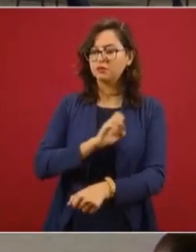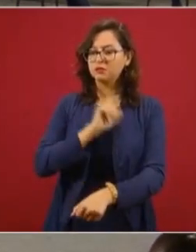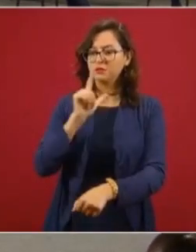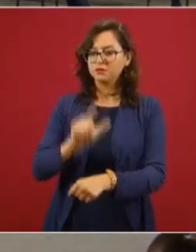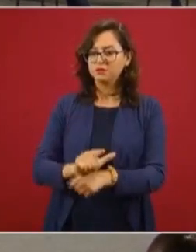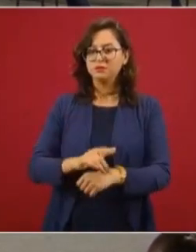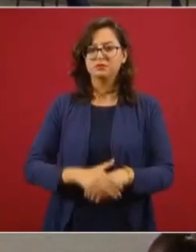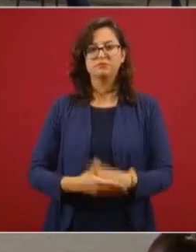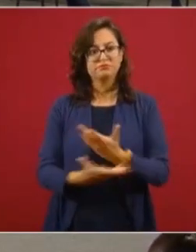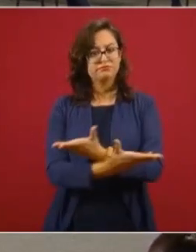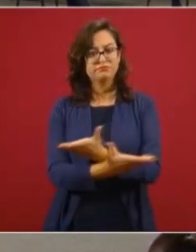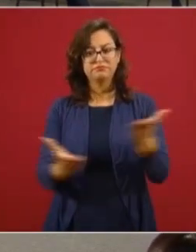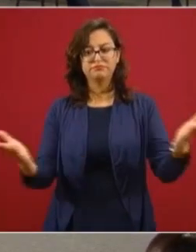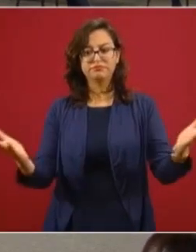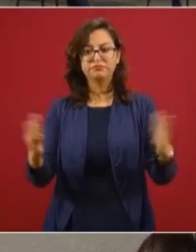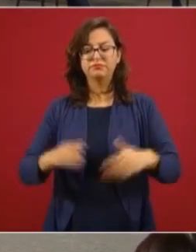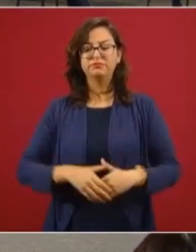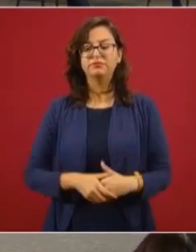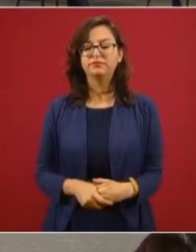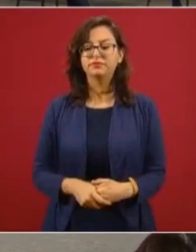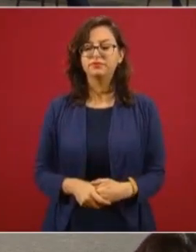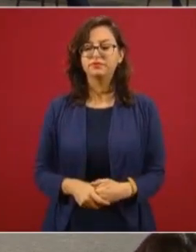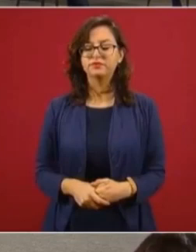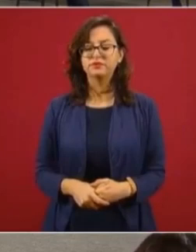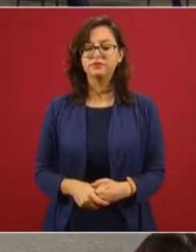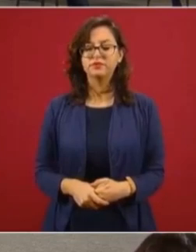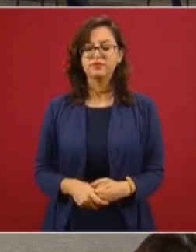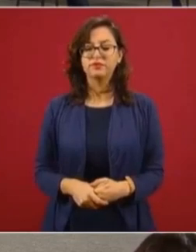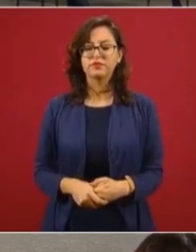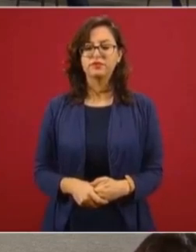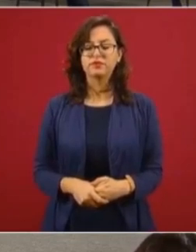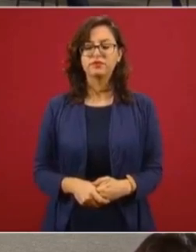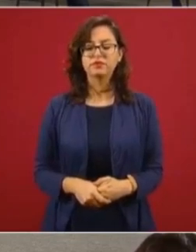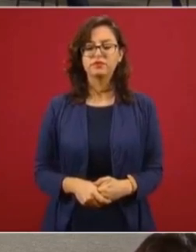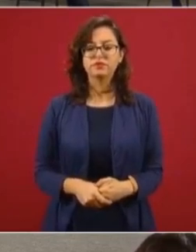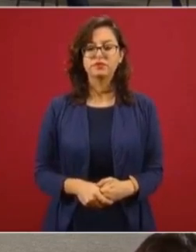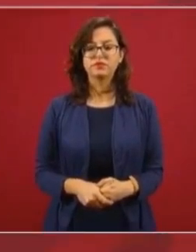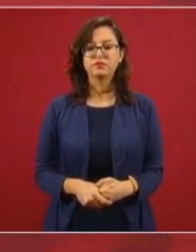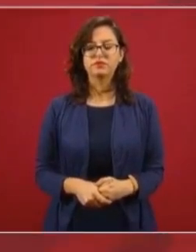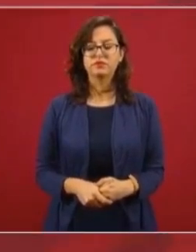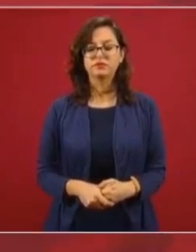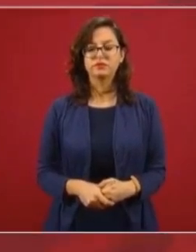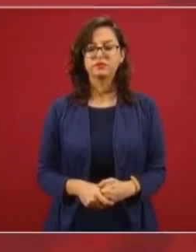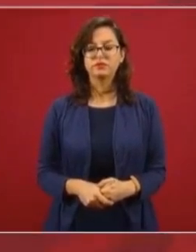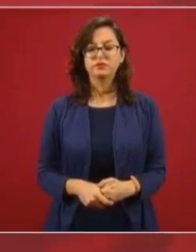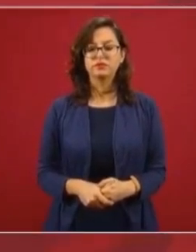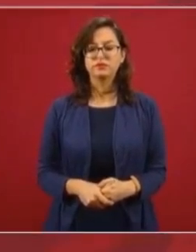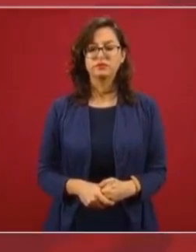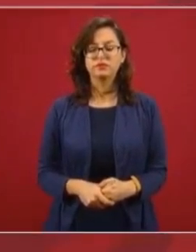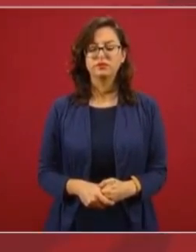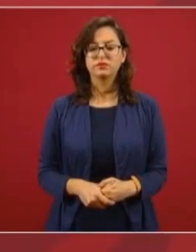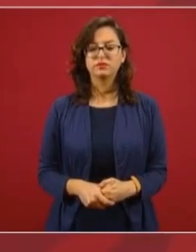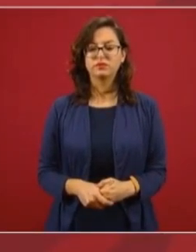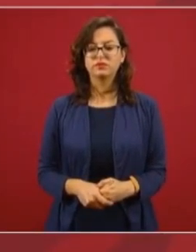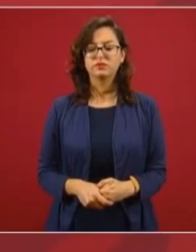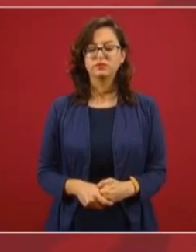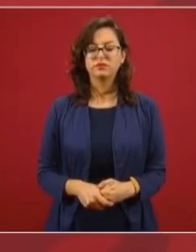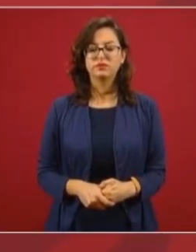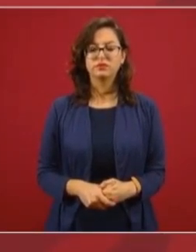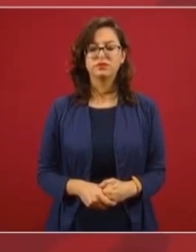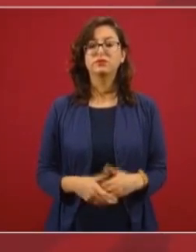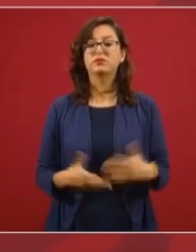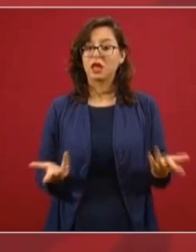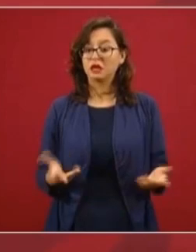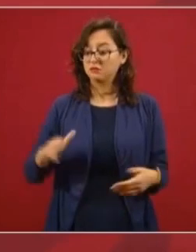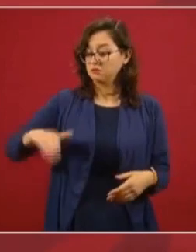Señoras y señores, bueno, el día de hoy, con mucho gusto, tengo el honor de compartirles que, como ha